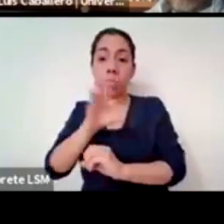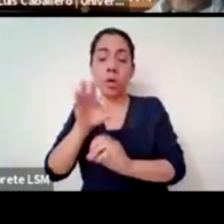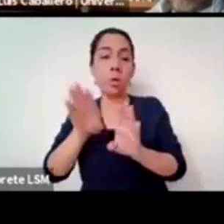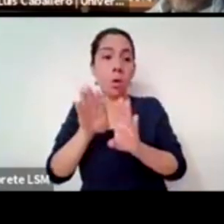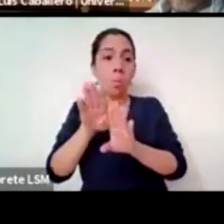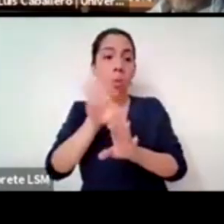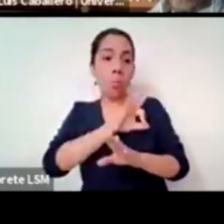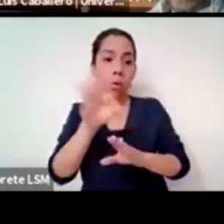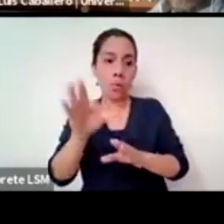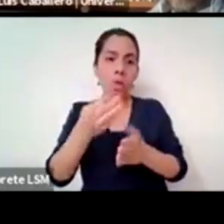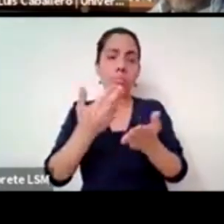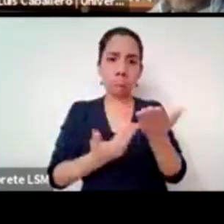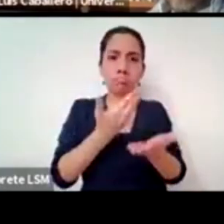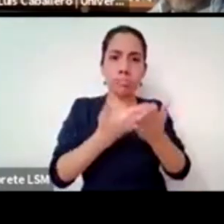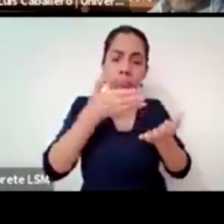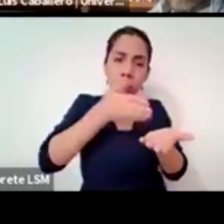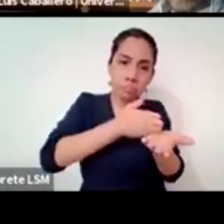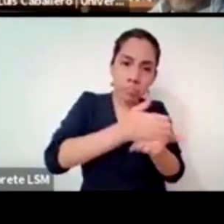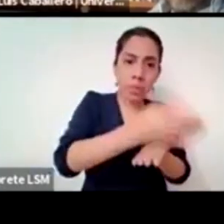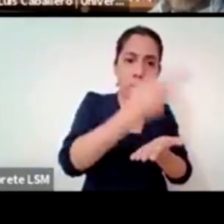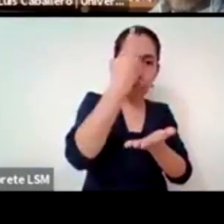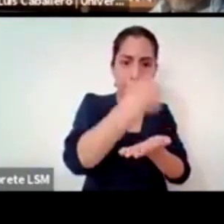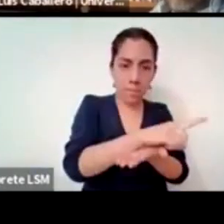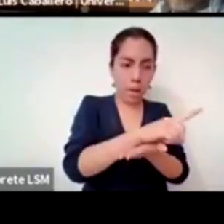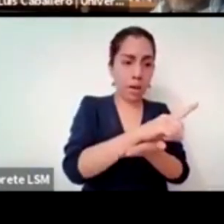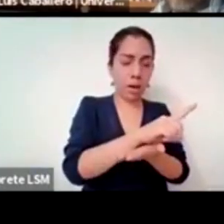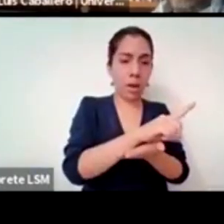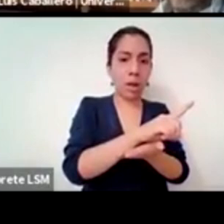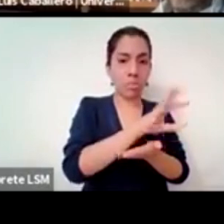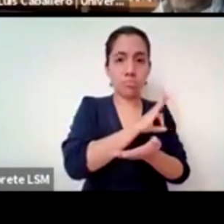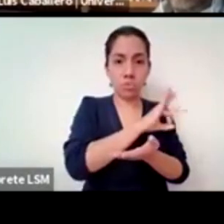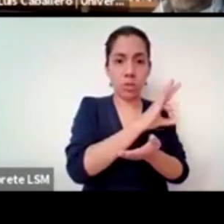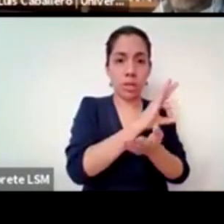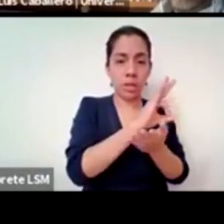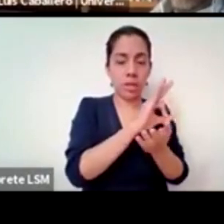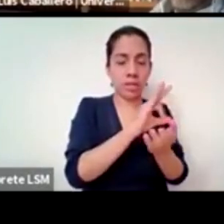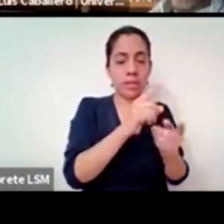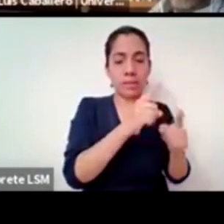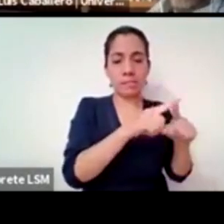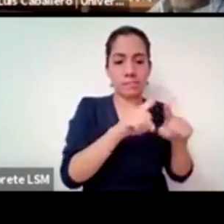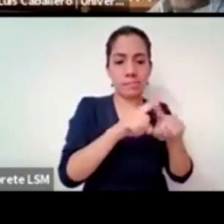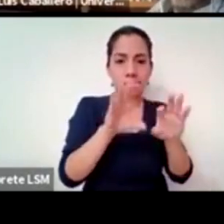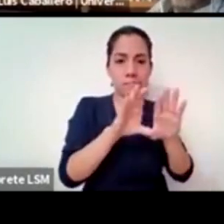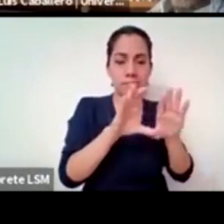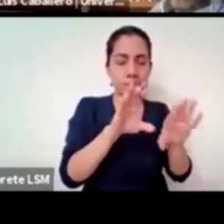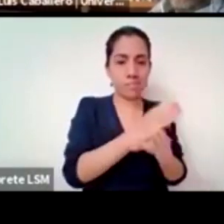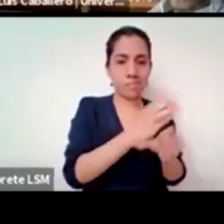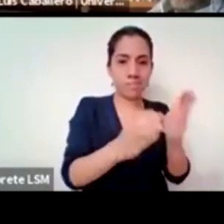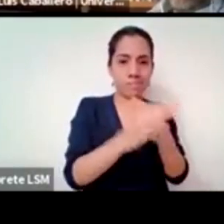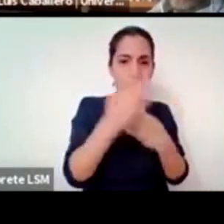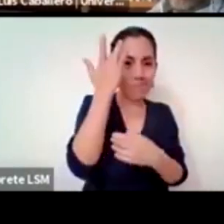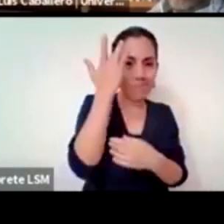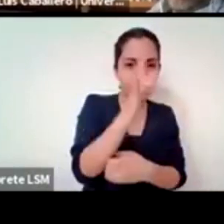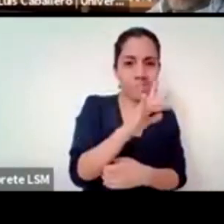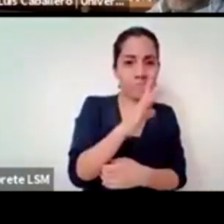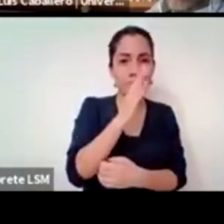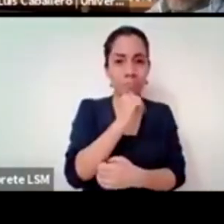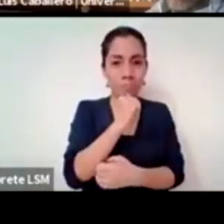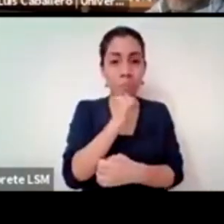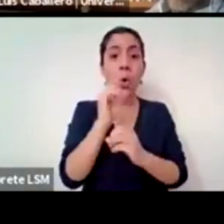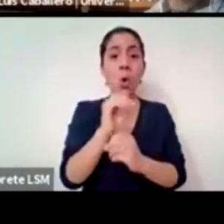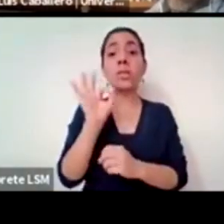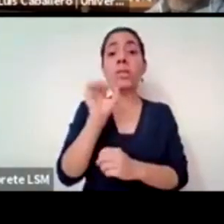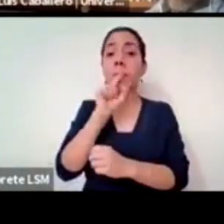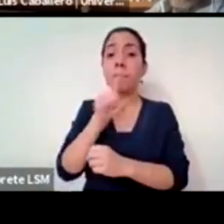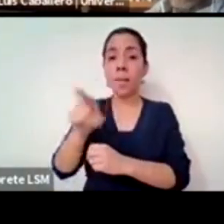sus derechos sexuales y reproductivos y en el campo específico de la religión pues no se le